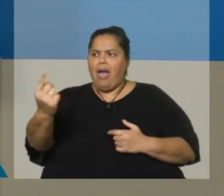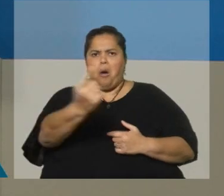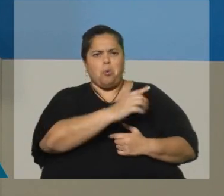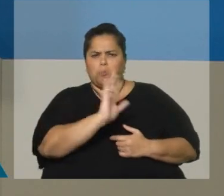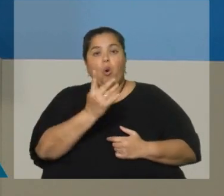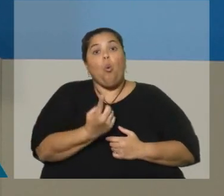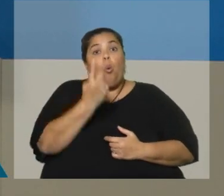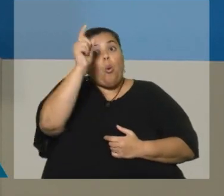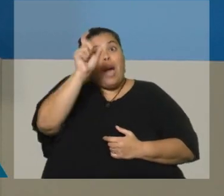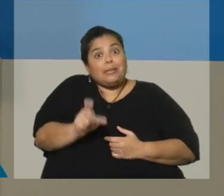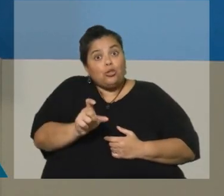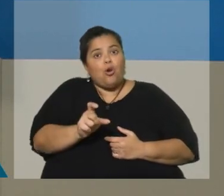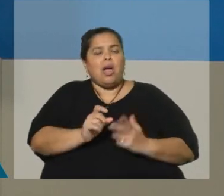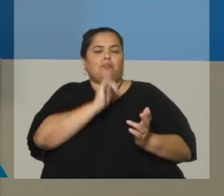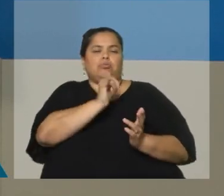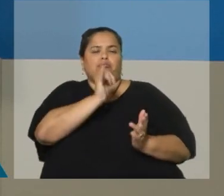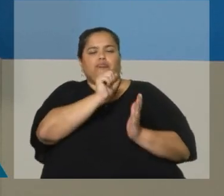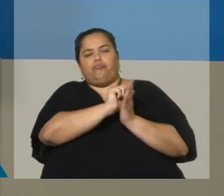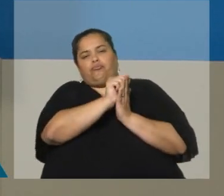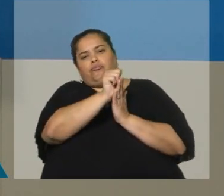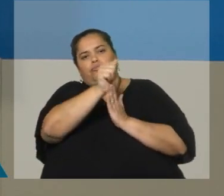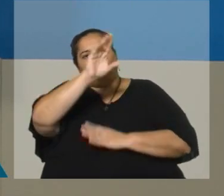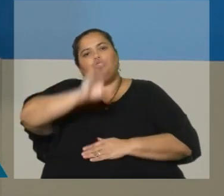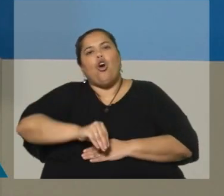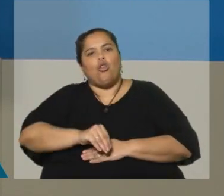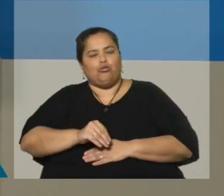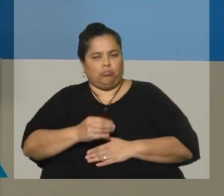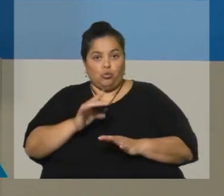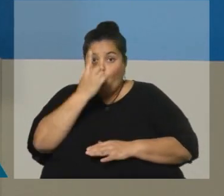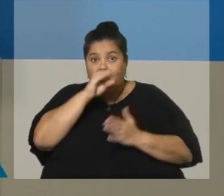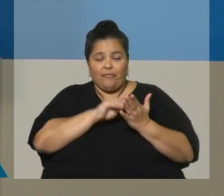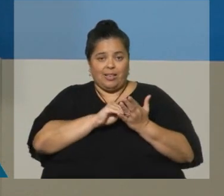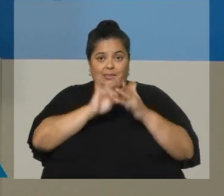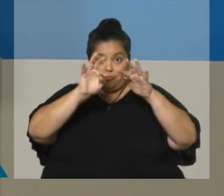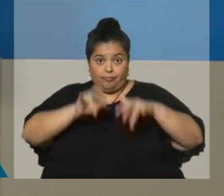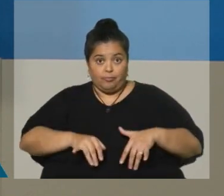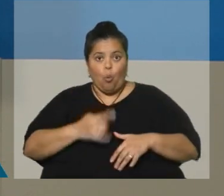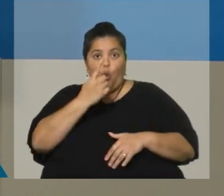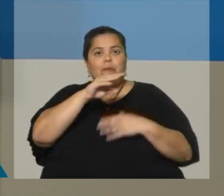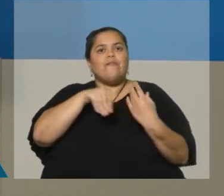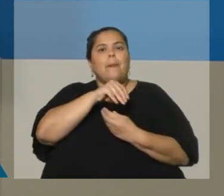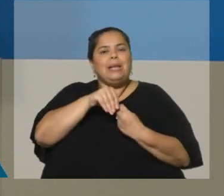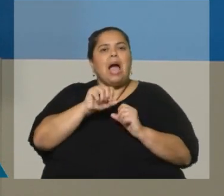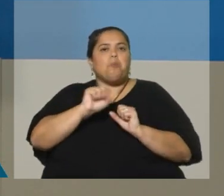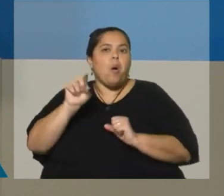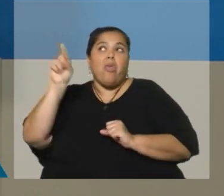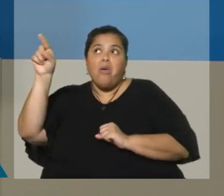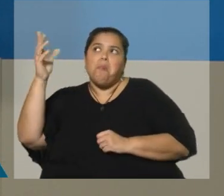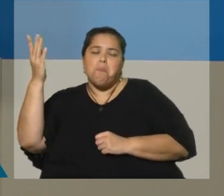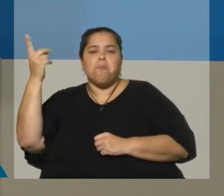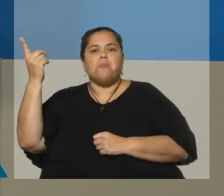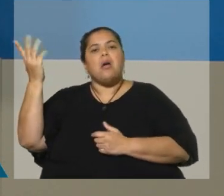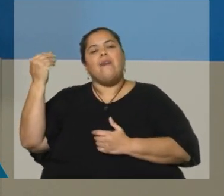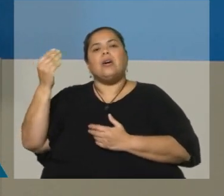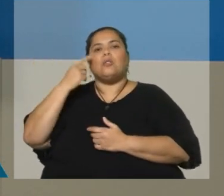informante del hogar que llena la información por todos los miembros del hogar. Así que, perfectamente, un familiar que viva con esta persona